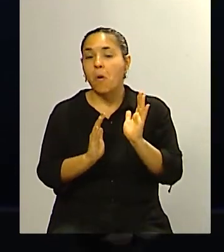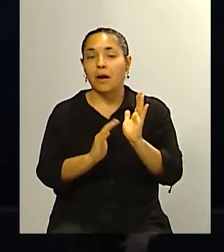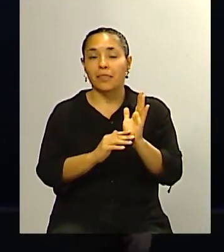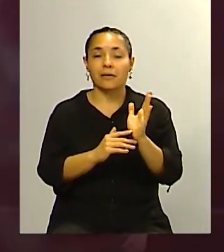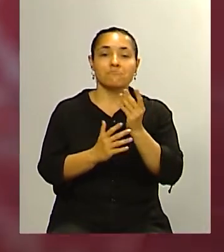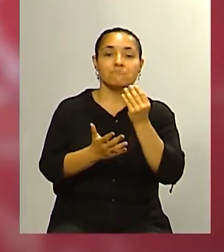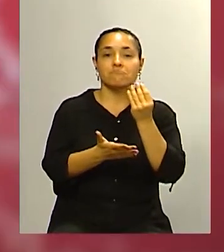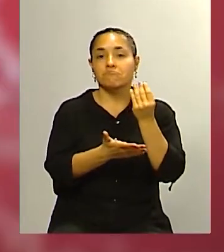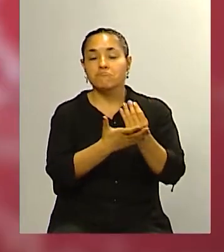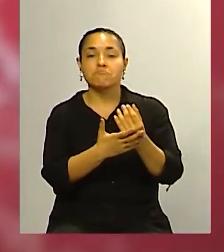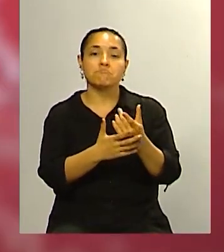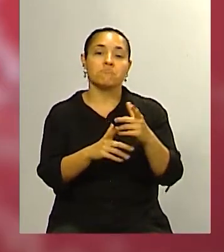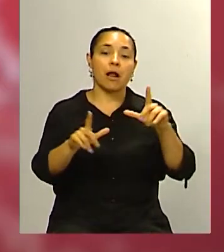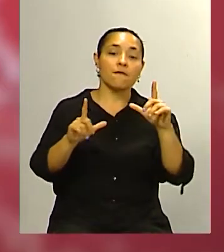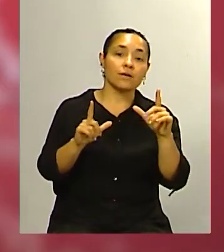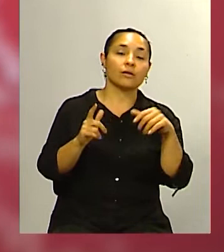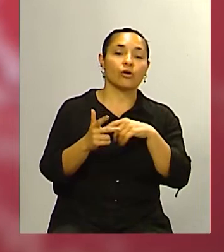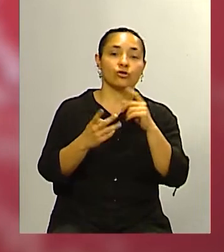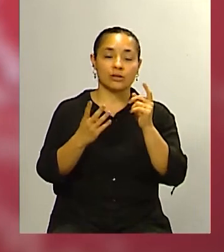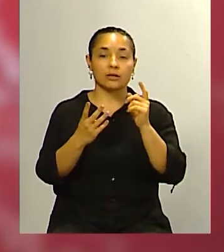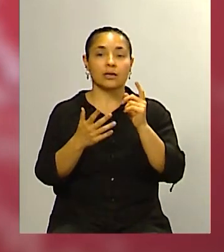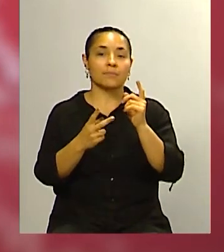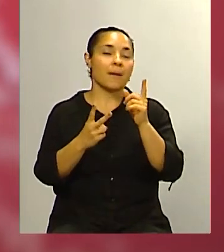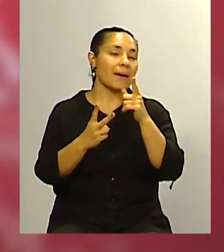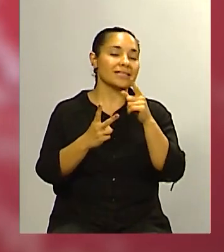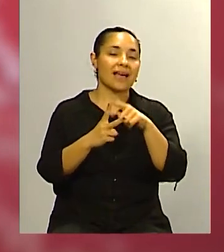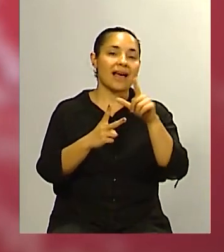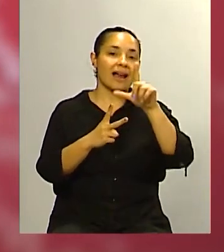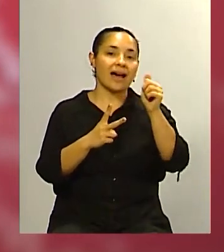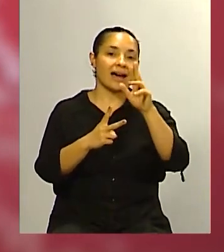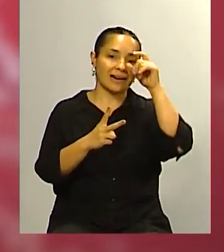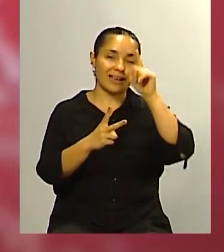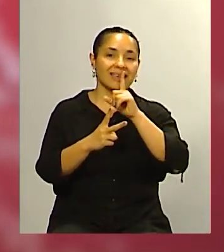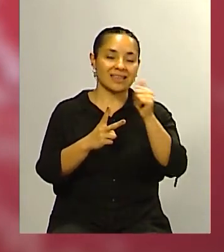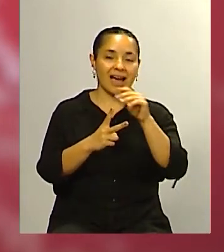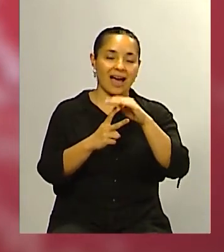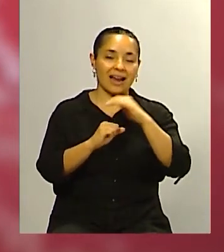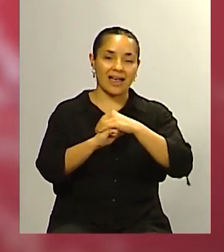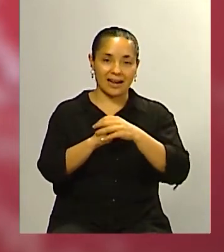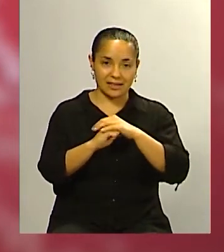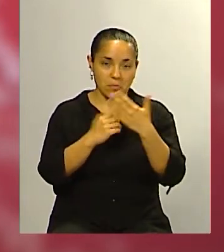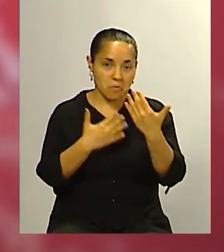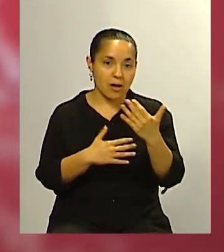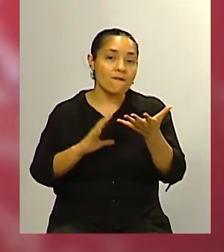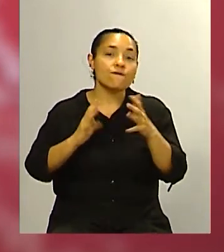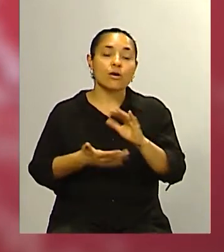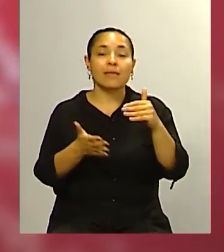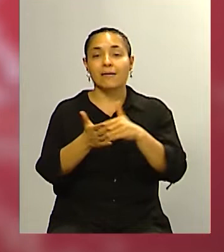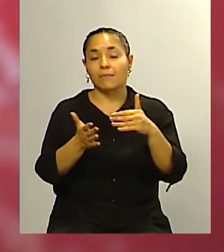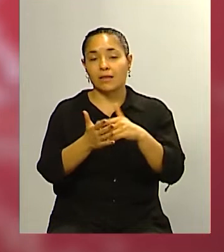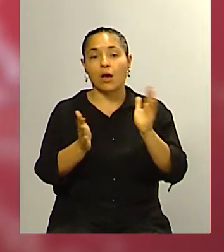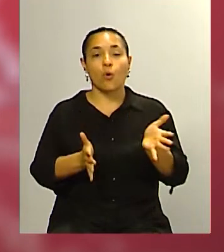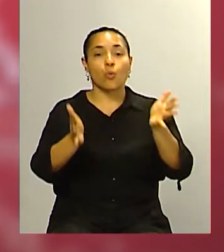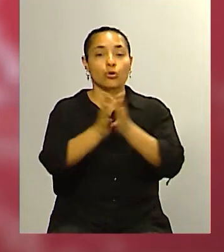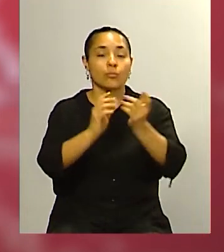concreto y con un perfil más moderado es Horacio Rodríguez Larreta pero bueno habrá que ver de qué forma y de qué manera Juntos por el Cambio